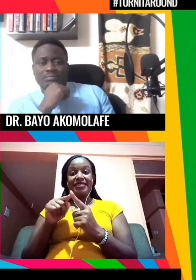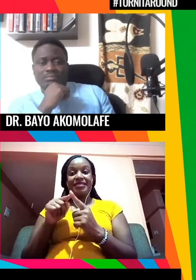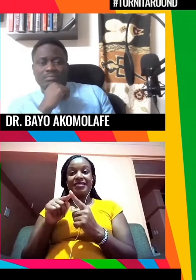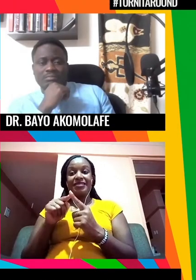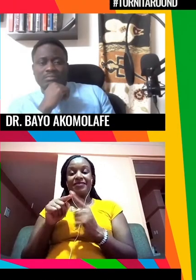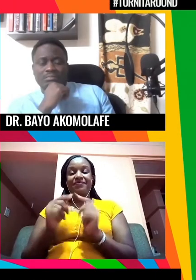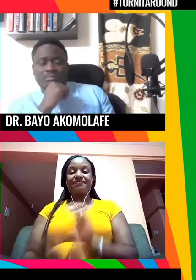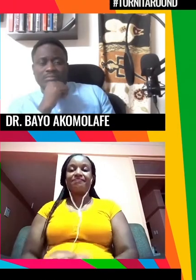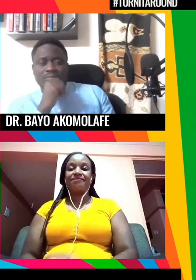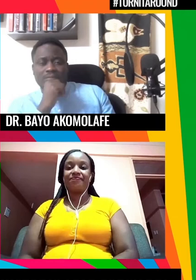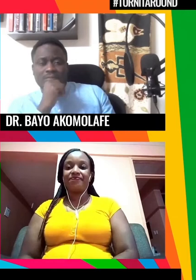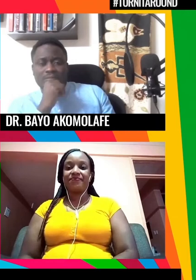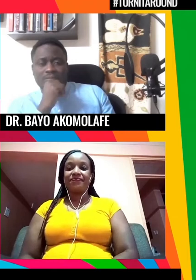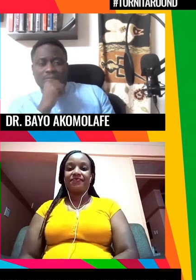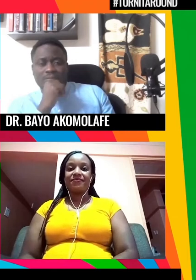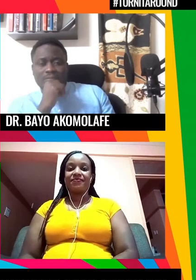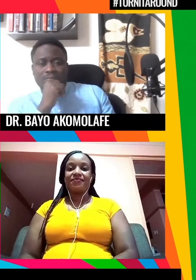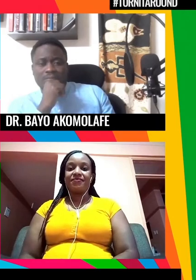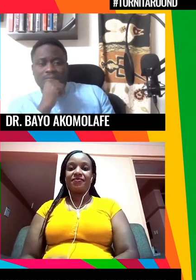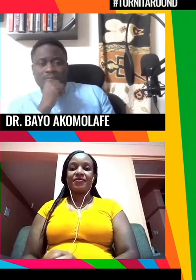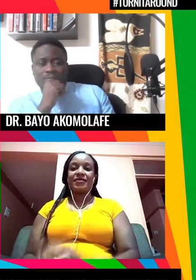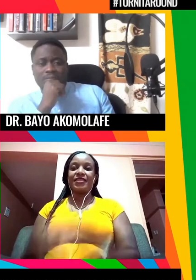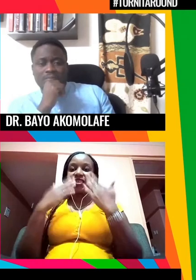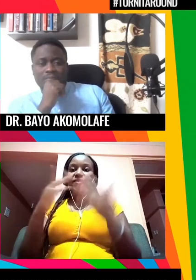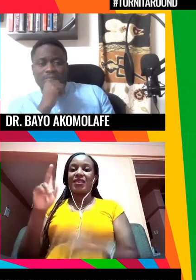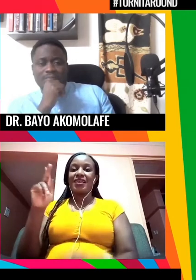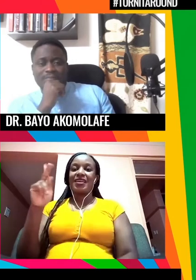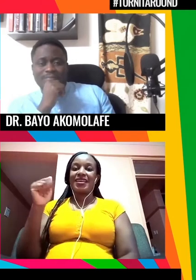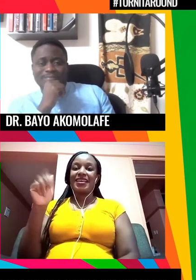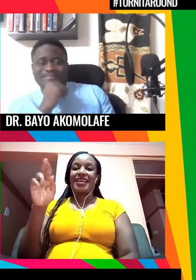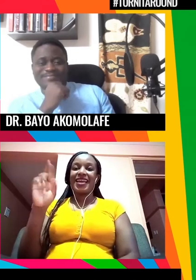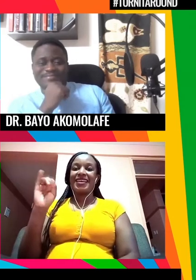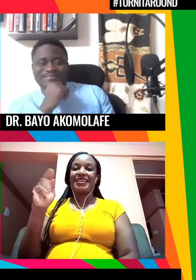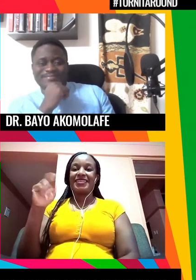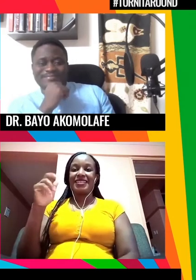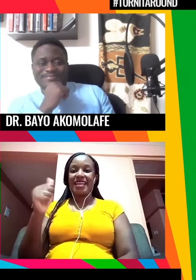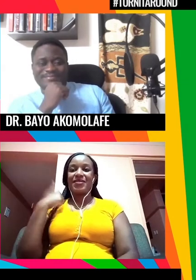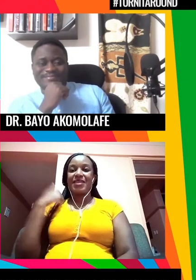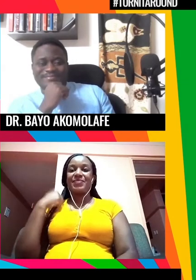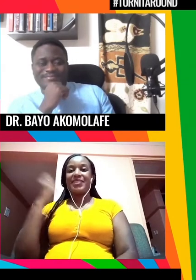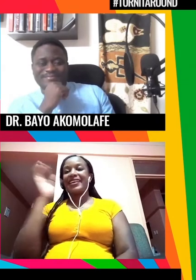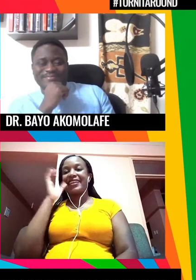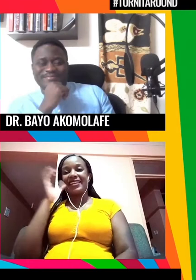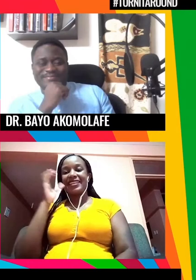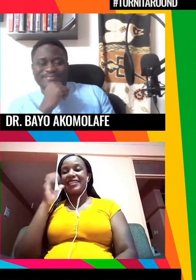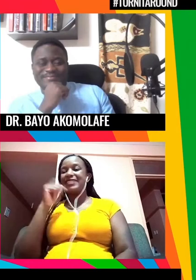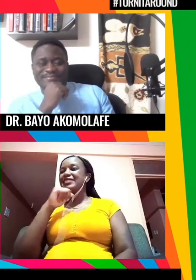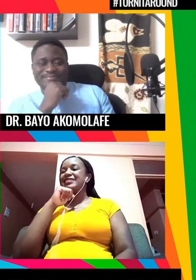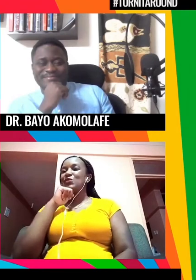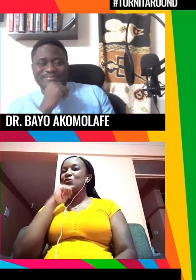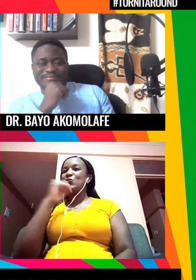Gracias. Sí. Soy canadiense, como sabes, y no necesitamos formalidades en mi país, pero